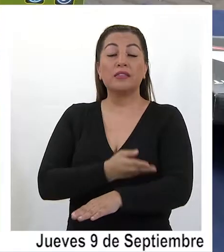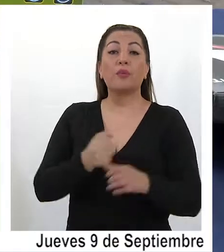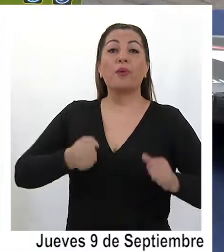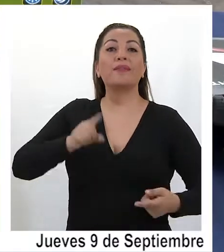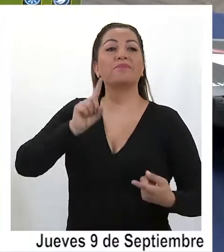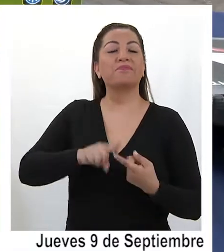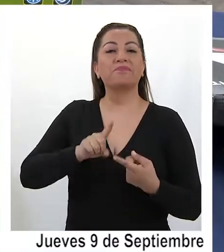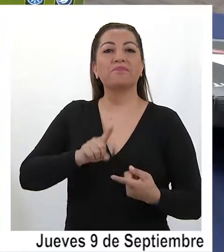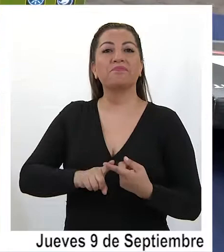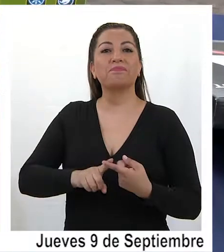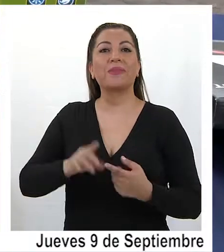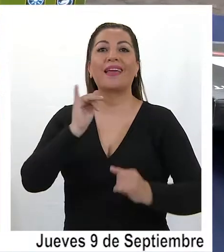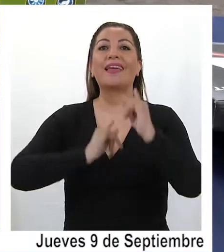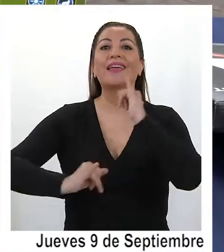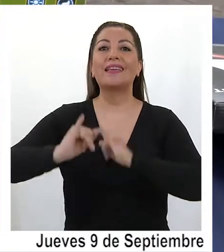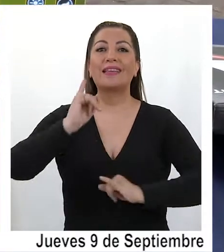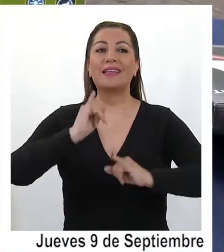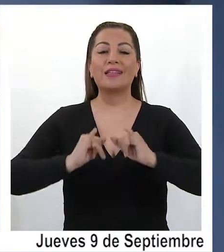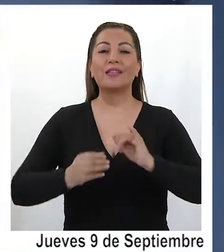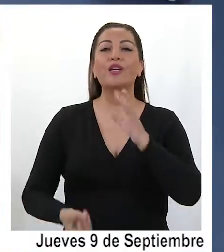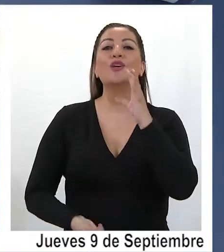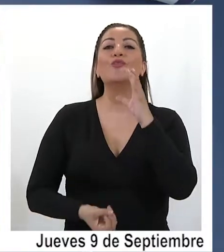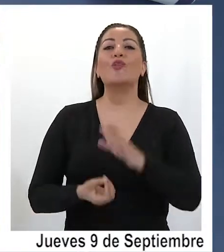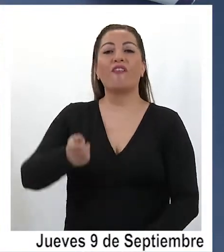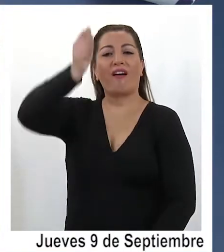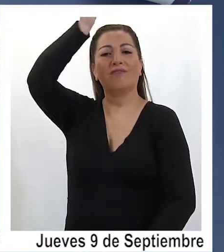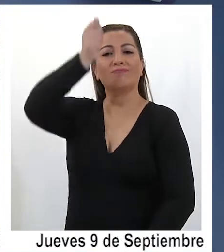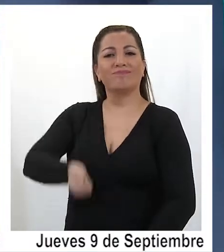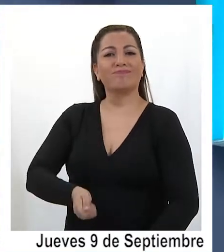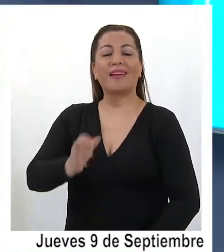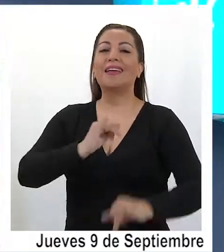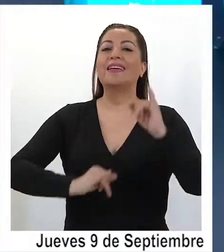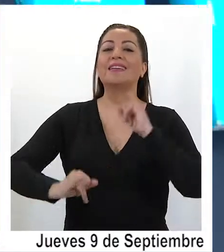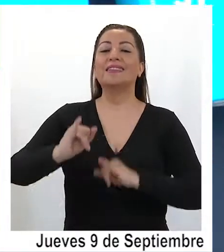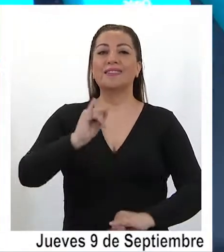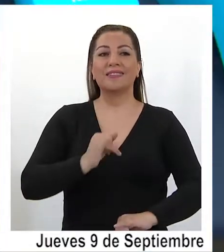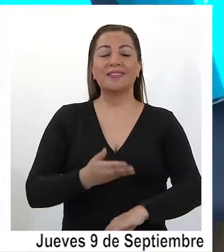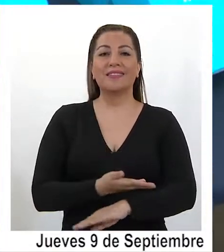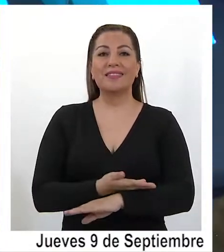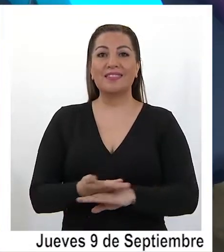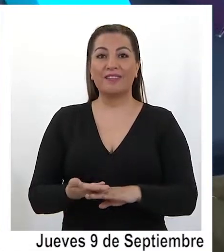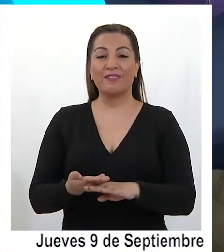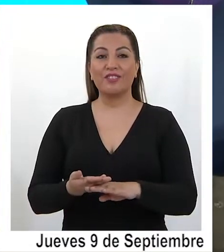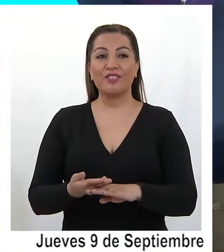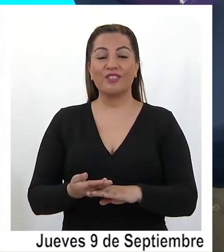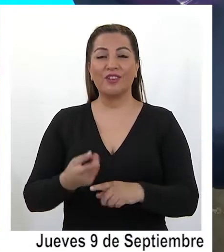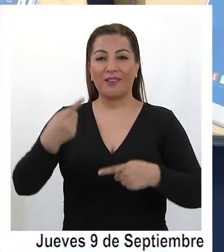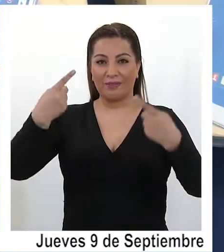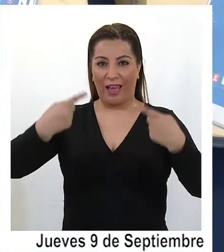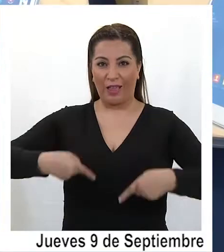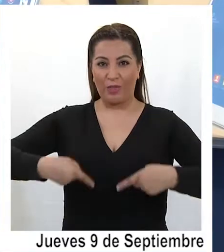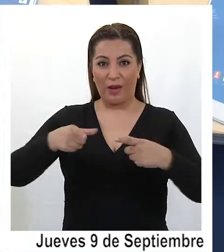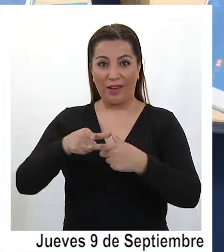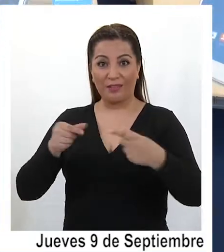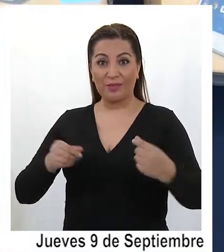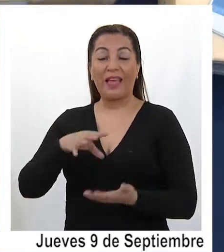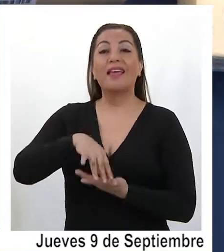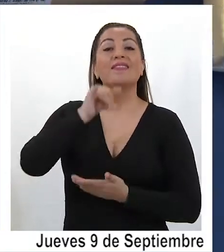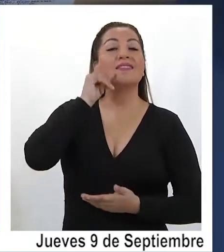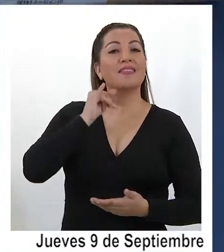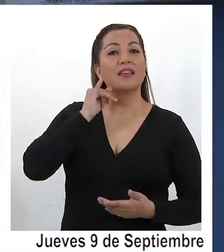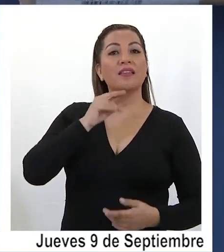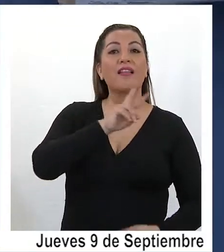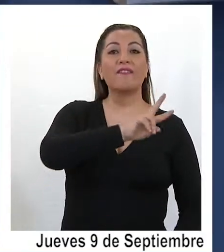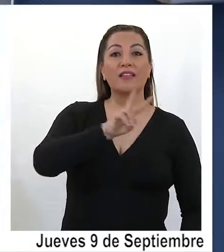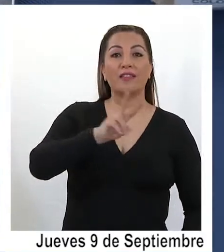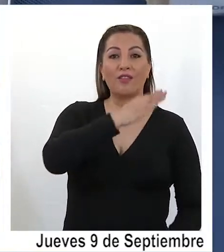se podrá participar de manera virtual de una nueva subasta electrónica del Servicio Nacional de Aduanas. Desde Iquique,